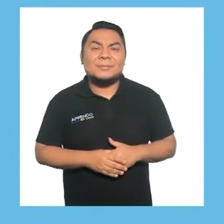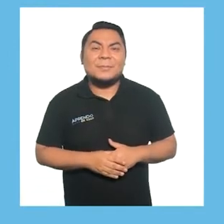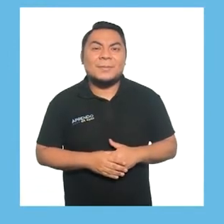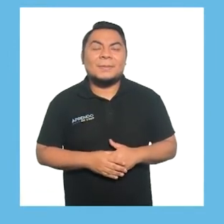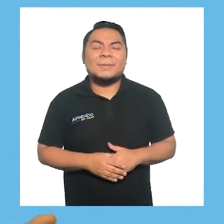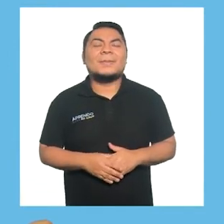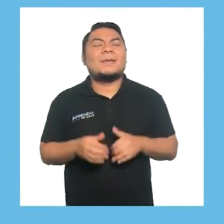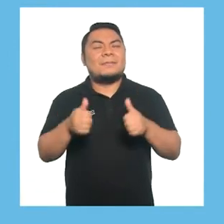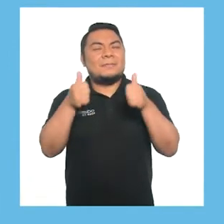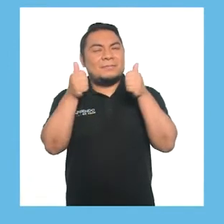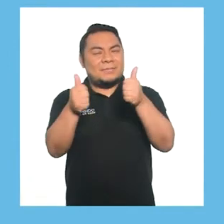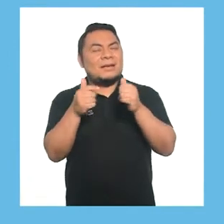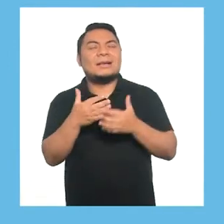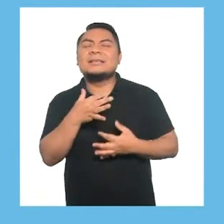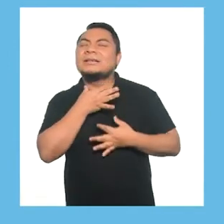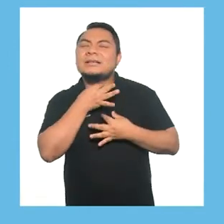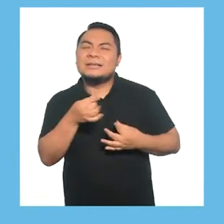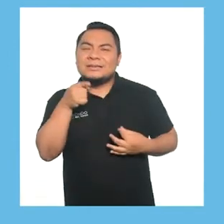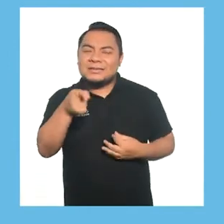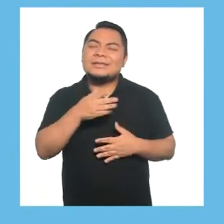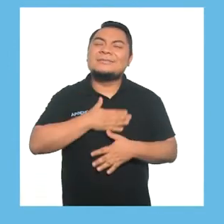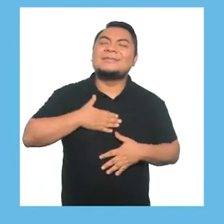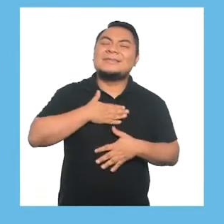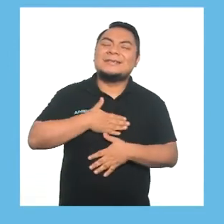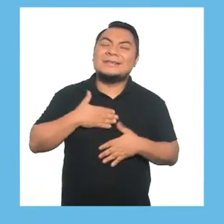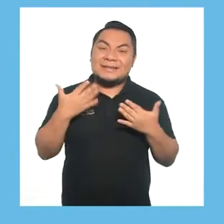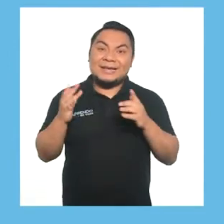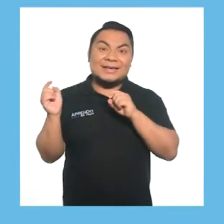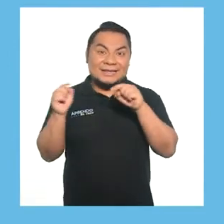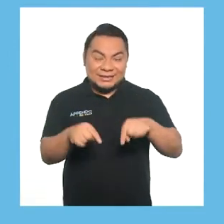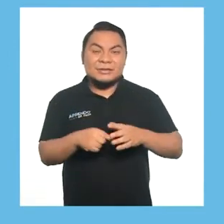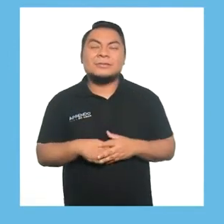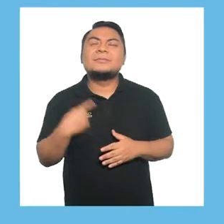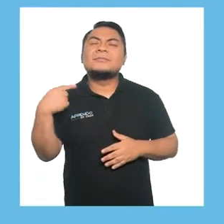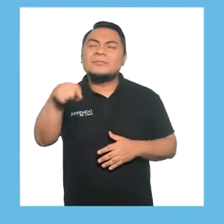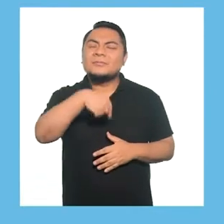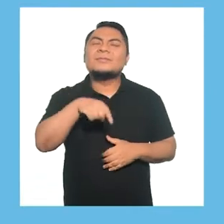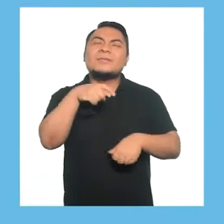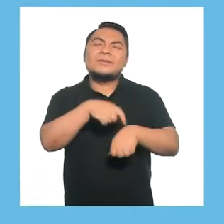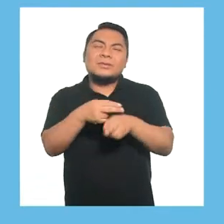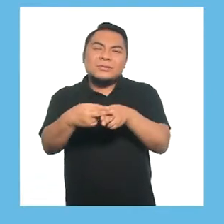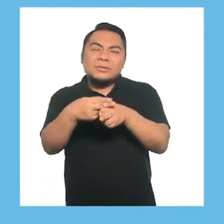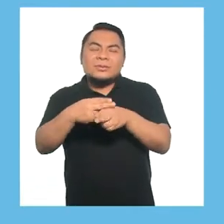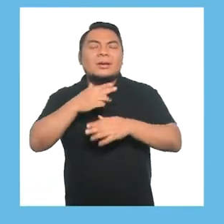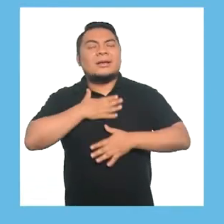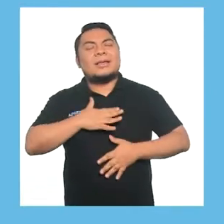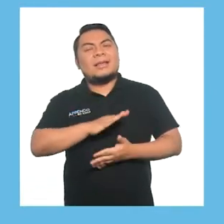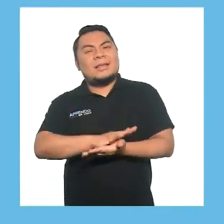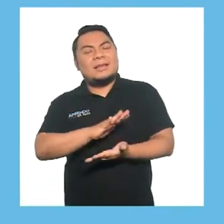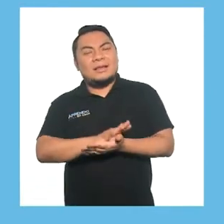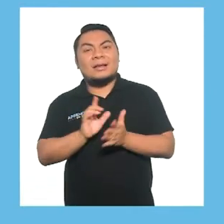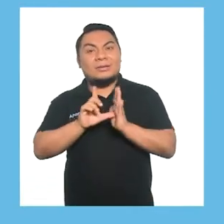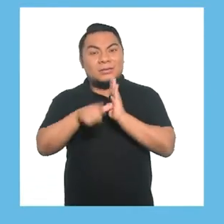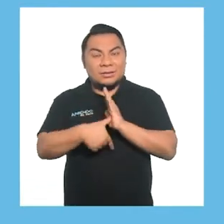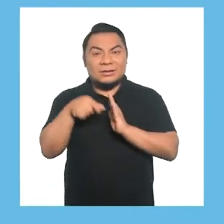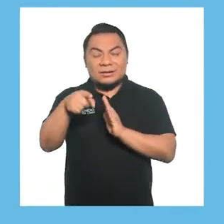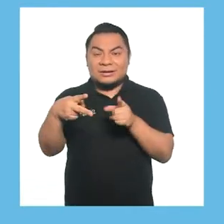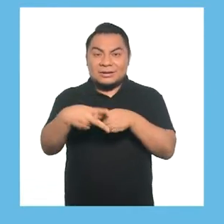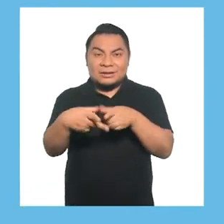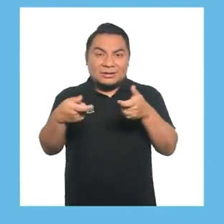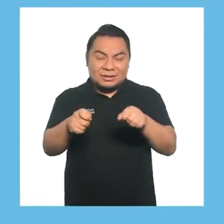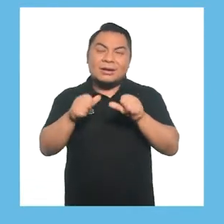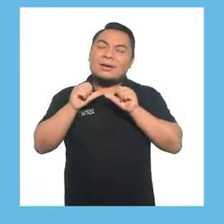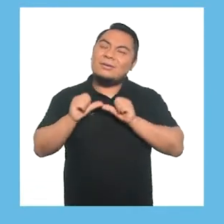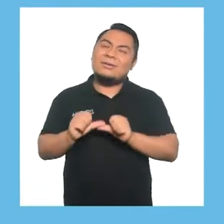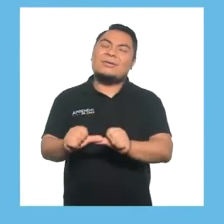¡Qué bloque tan interesante y divertido hemos tenido! Nos tomamos un pequeño descanso para luego de